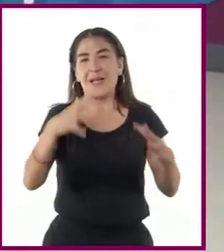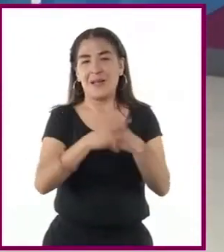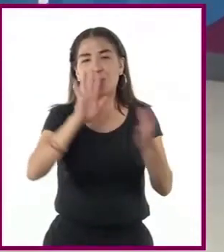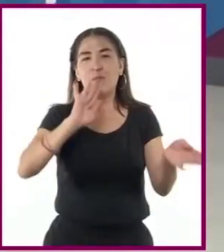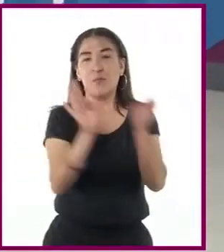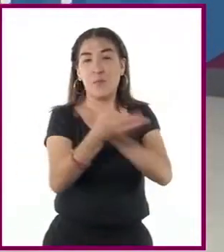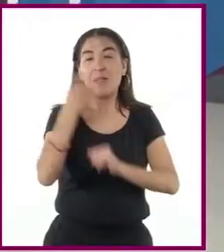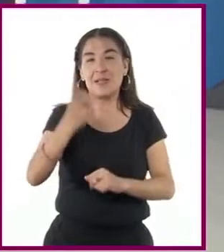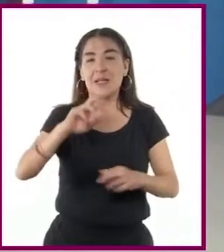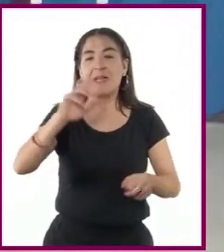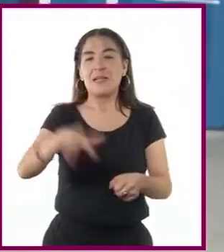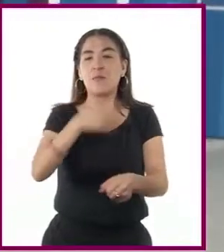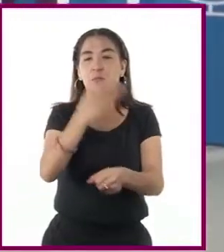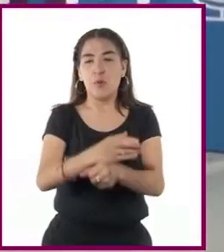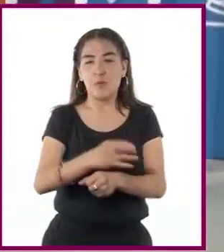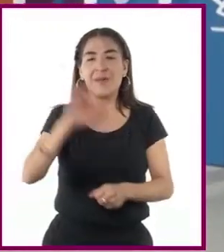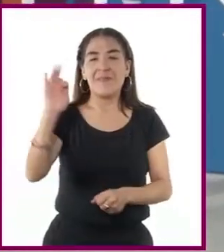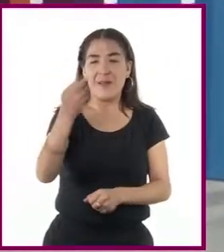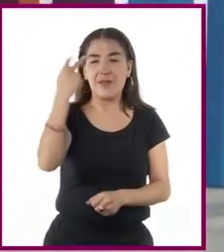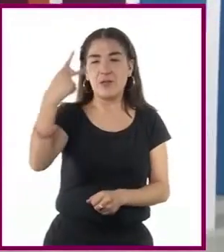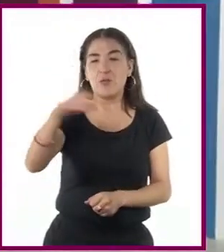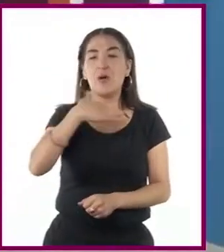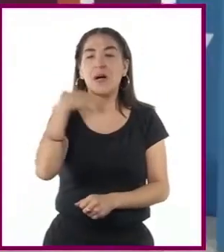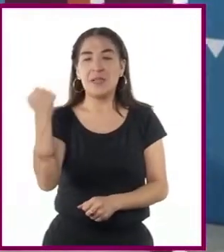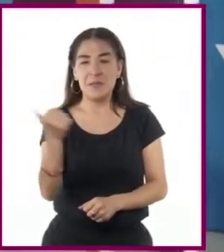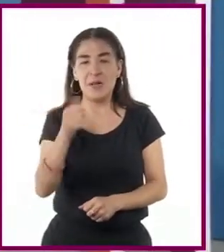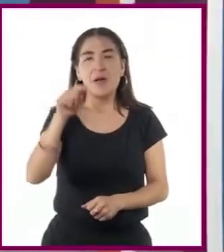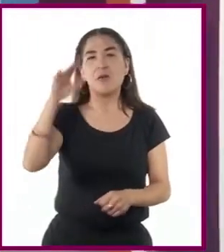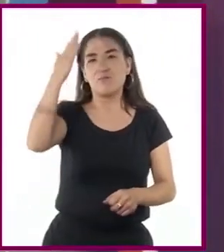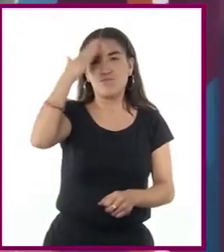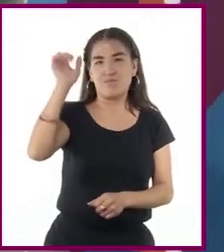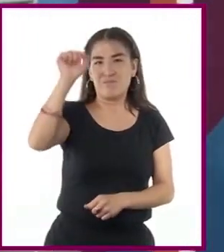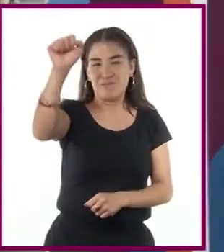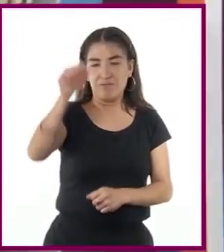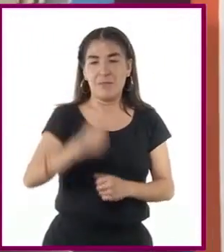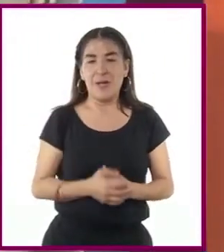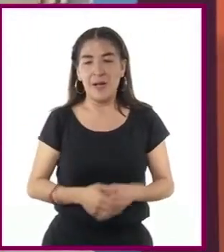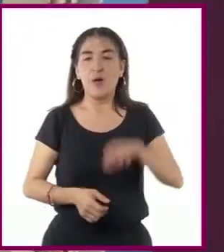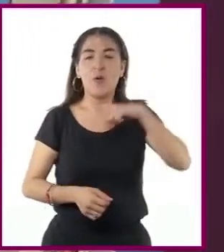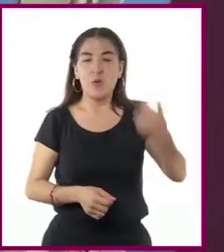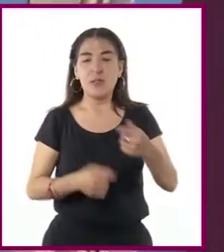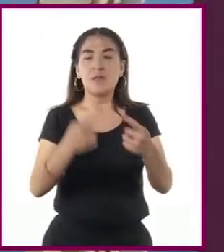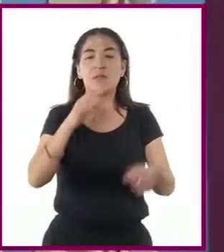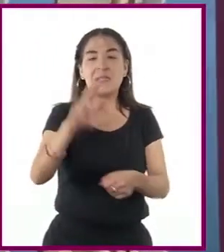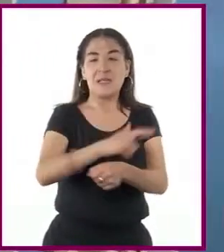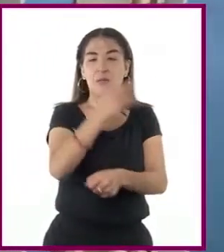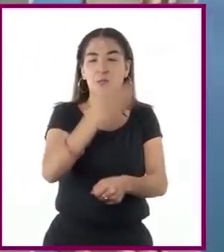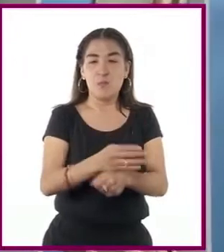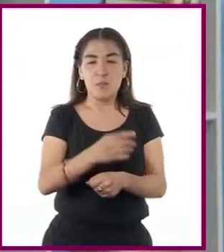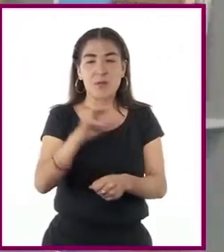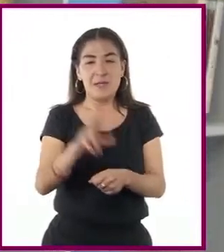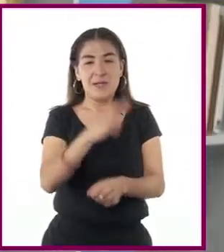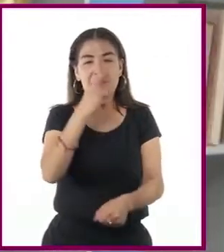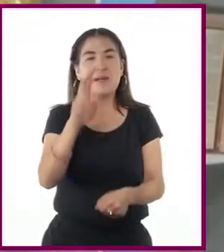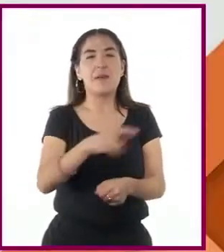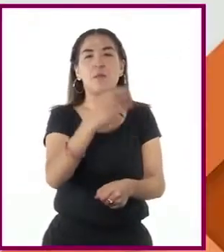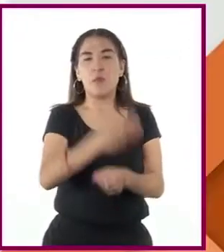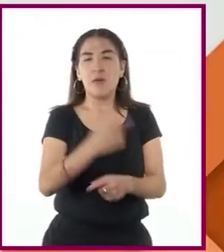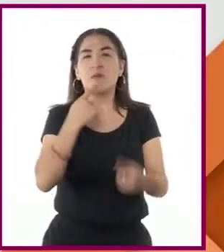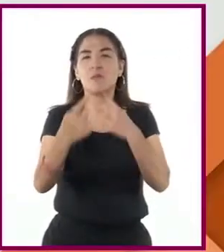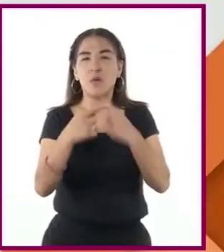la República Federal Alemana de Tendencia Capitalista y la República Democrática Alemana de Postura Socialista.